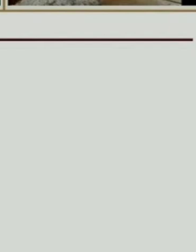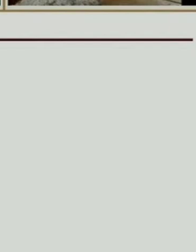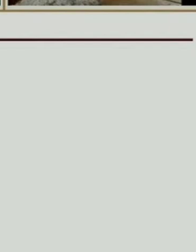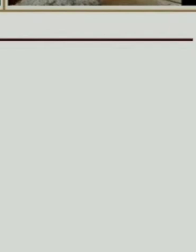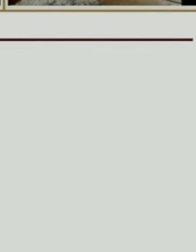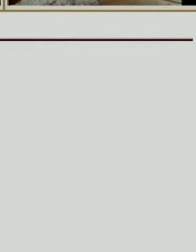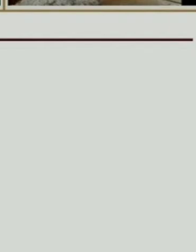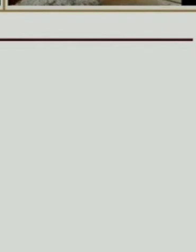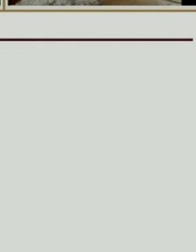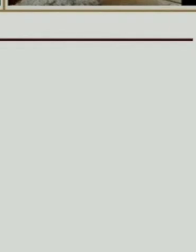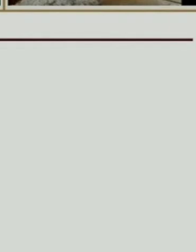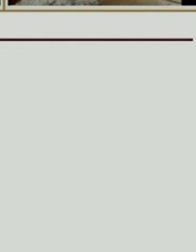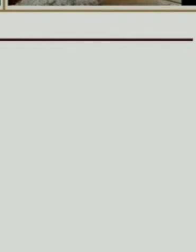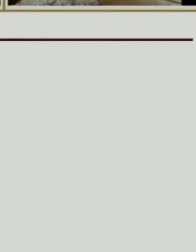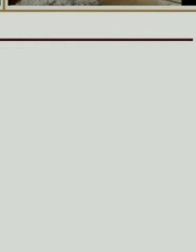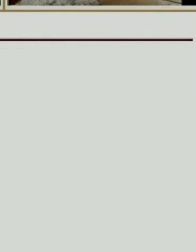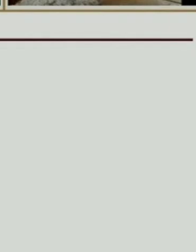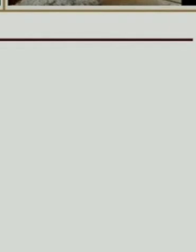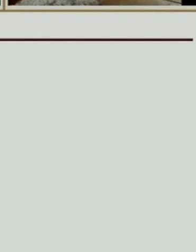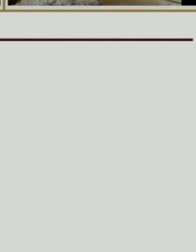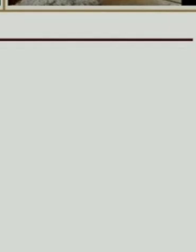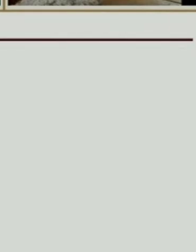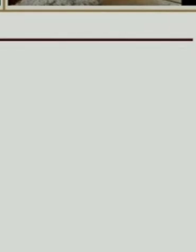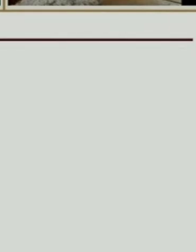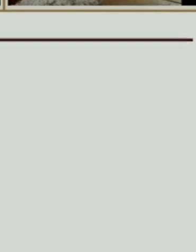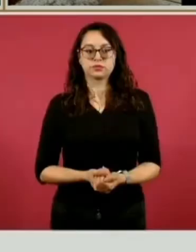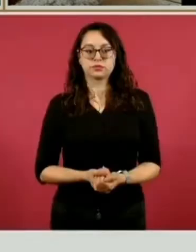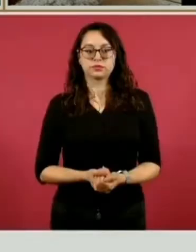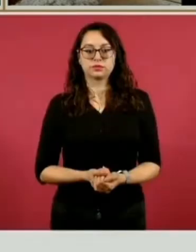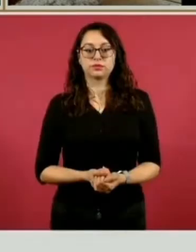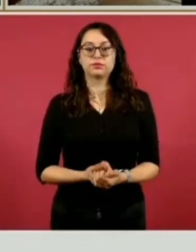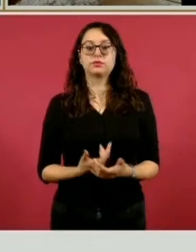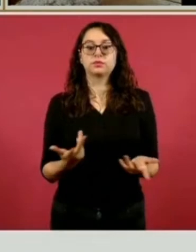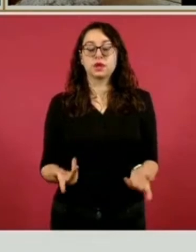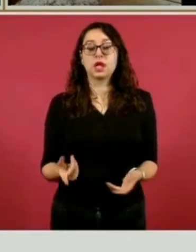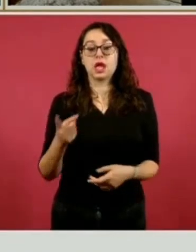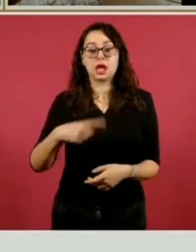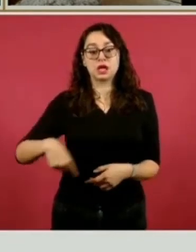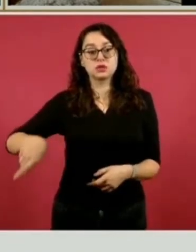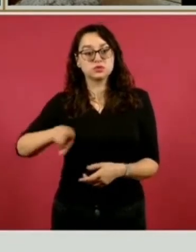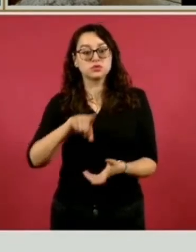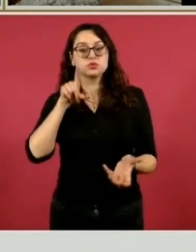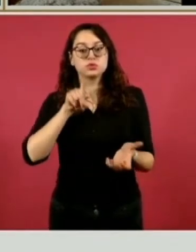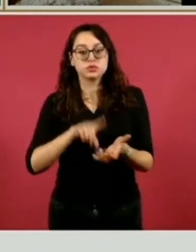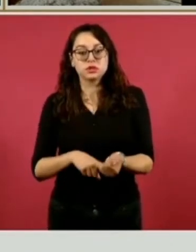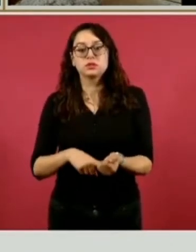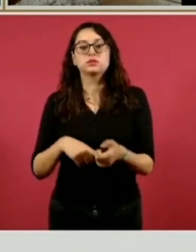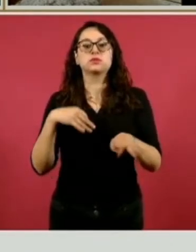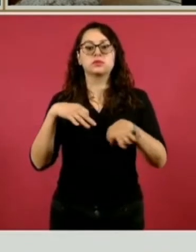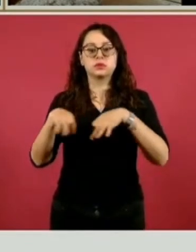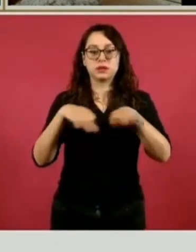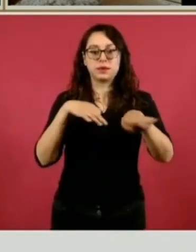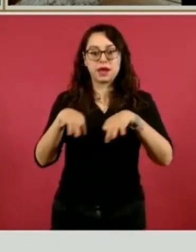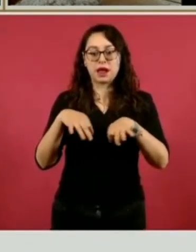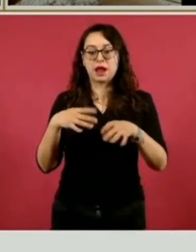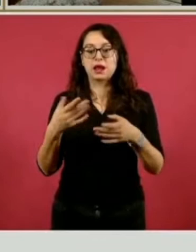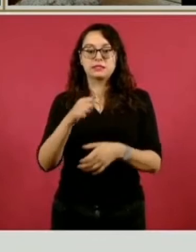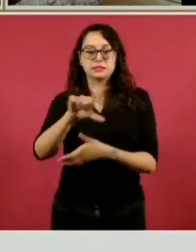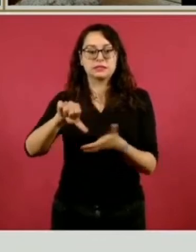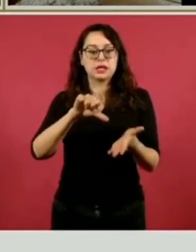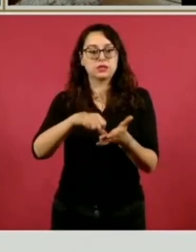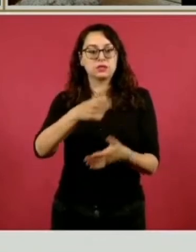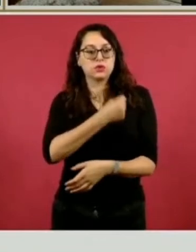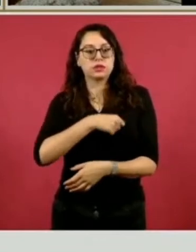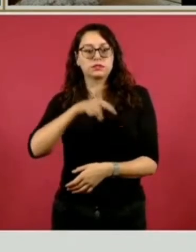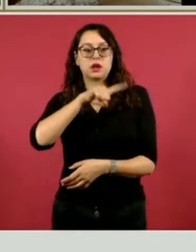cada asamblea, para que sean los propios usuarios quienes se dediquen a ejercerlos en acciones de infraestructura,